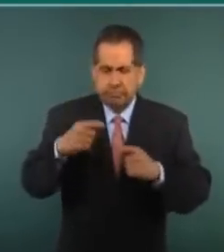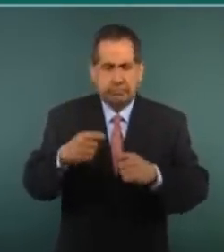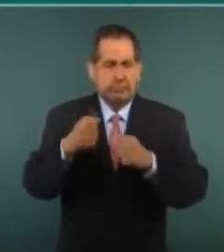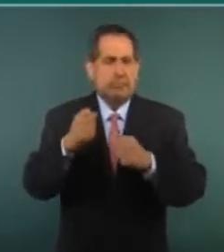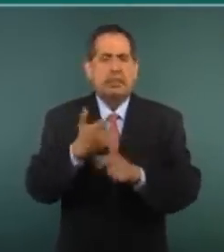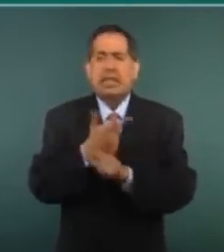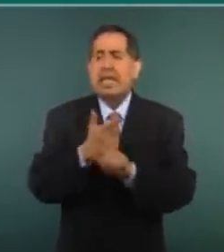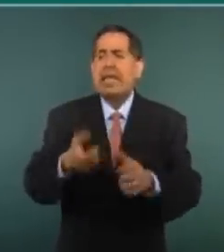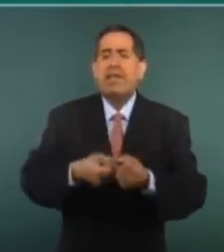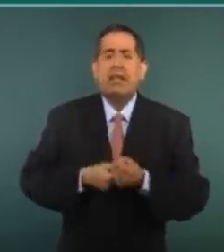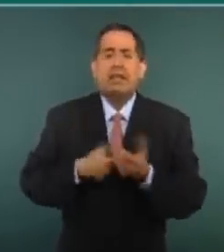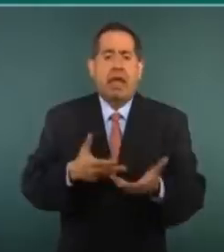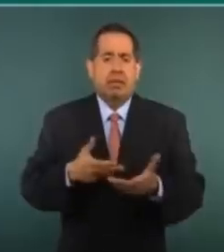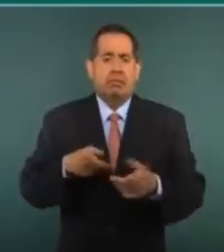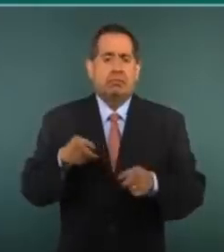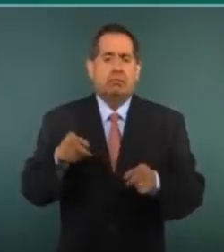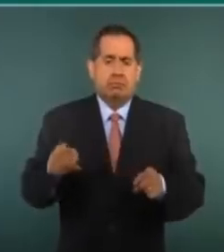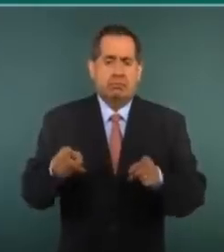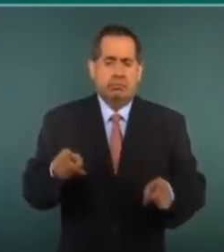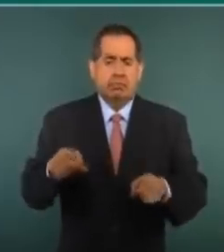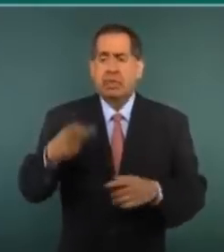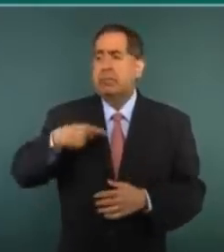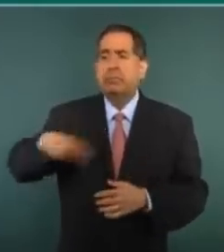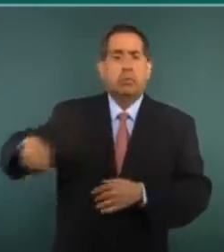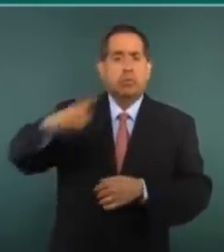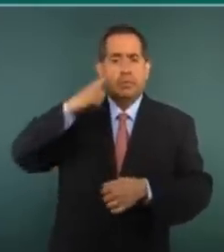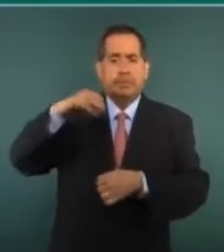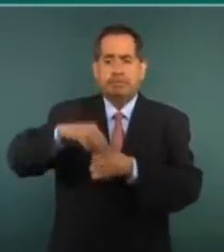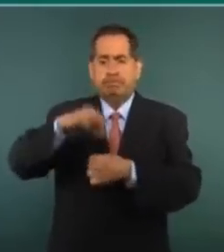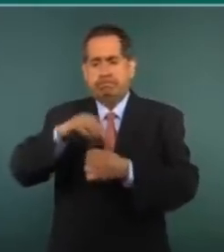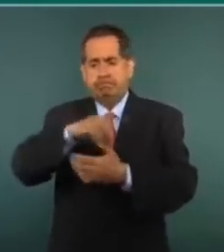la libertad de los ciudadanos.